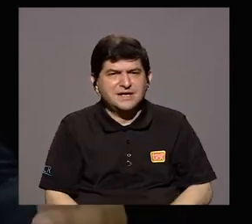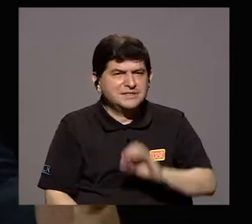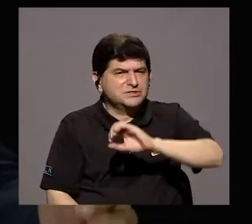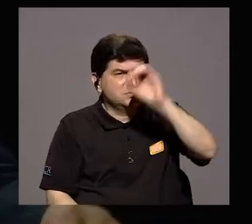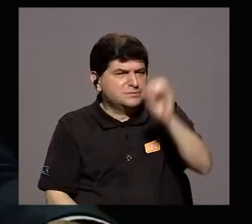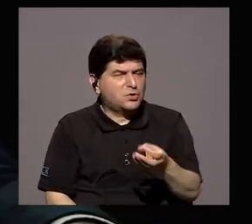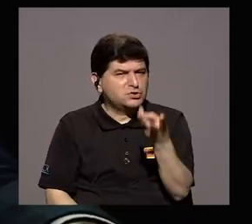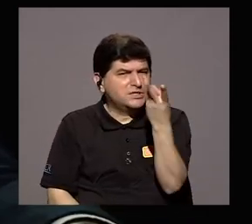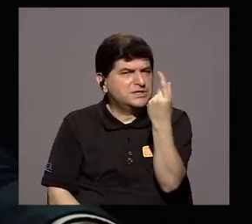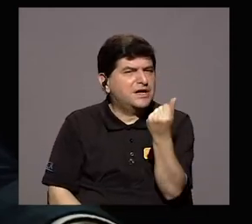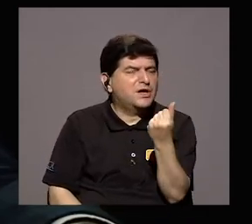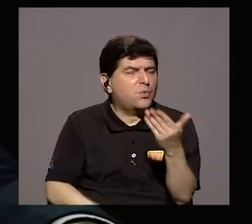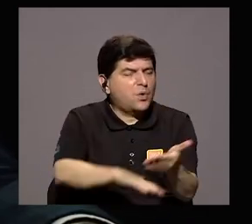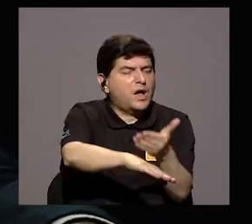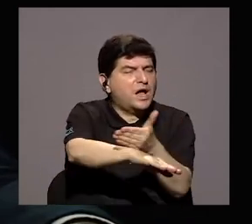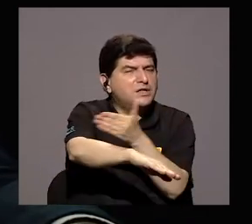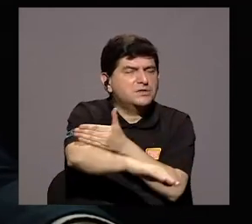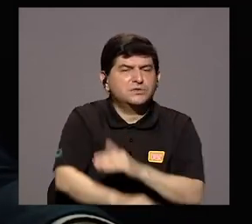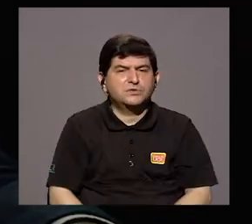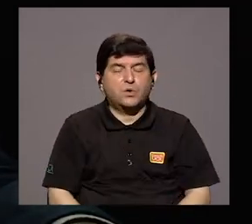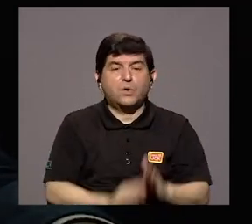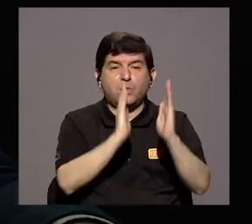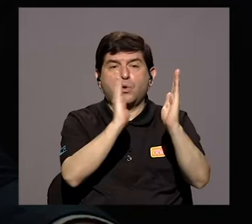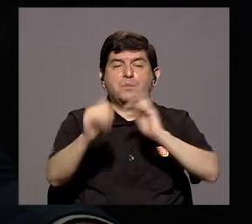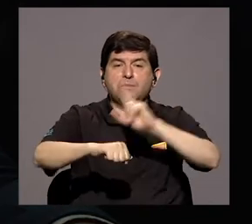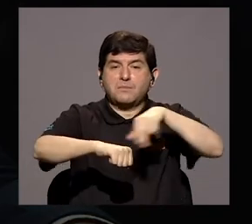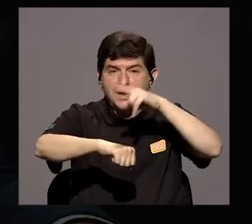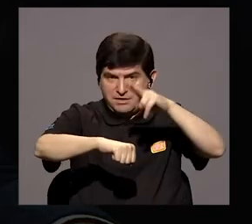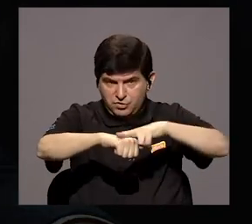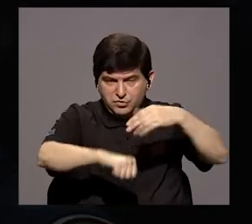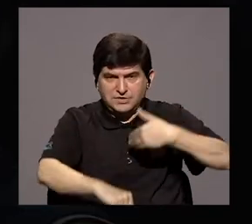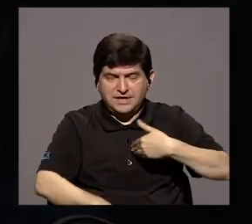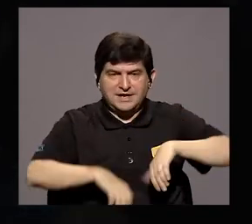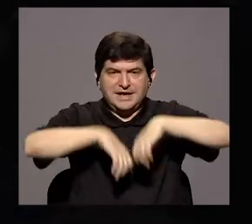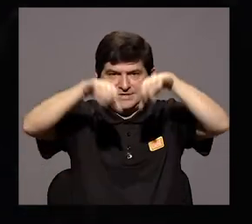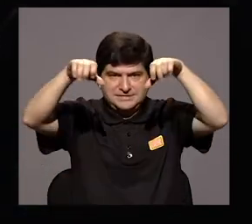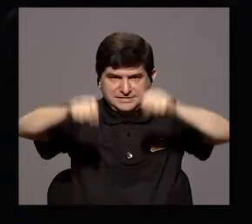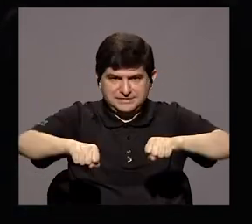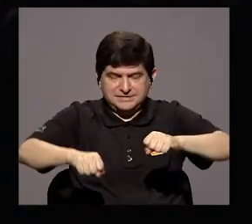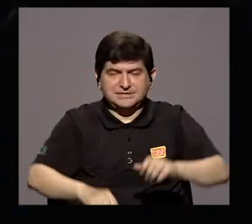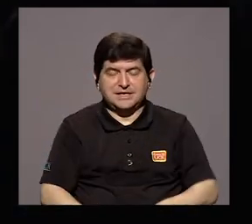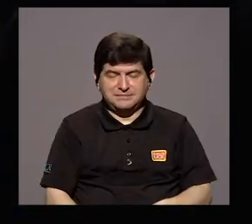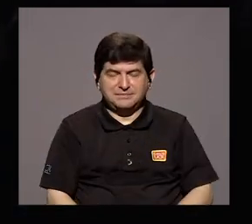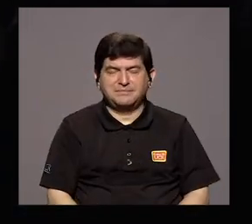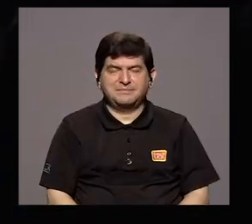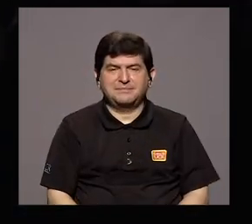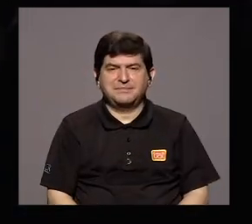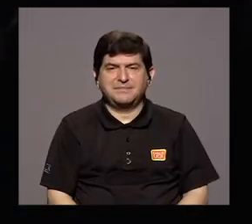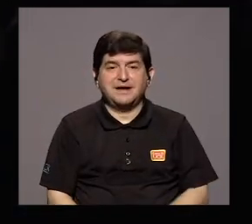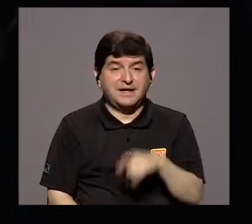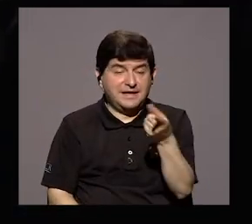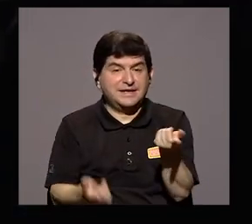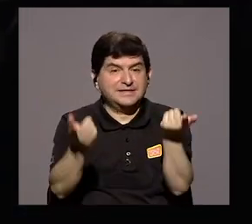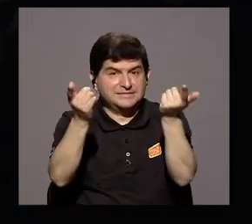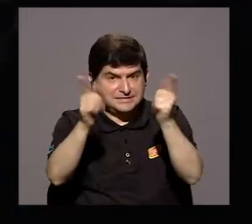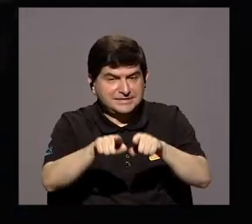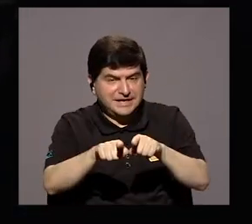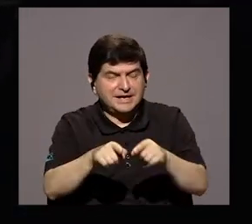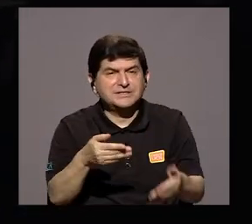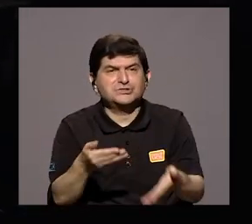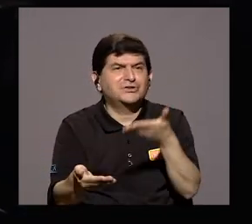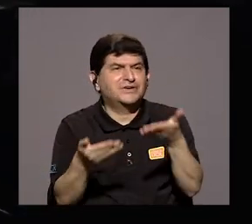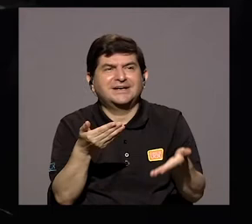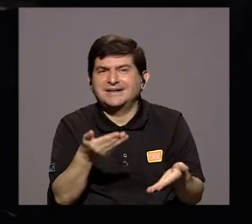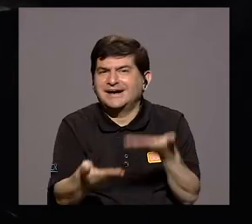porcentaje para que la gente lo comprenda mejor. La Biblioteca Nacional tiene uno de los sistemas... Lo sé, por eso se lo pregunto. Porque casi que